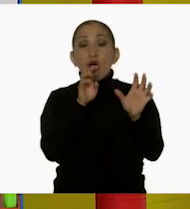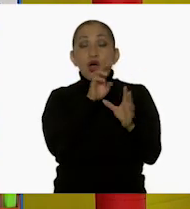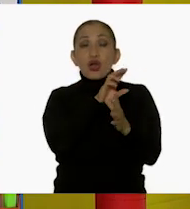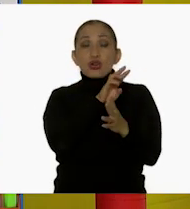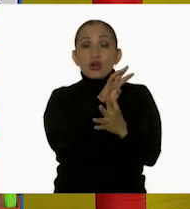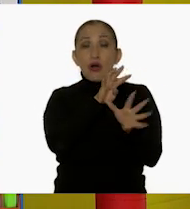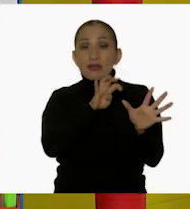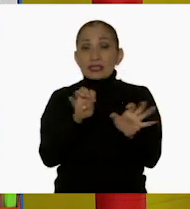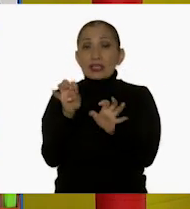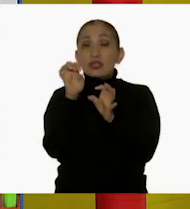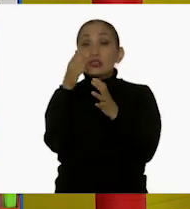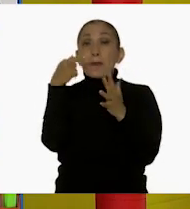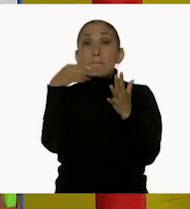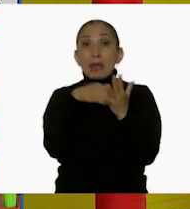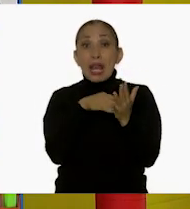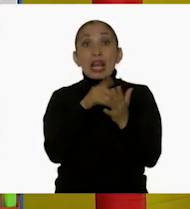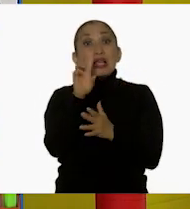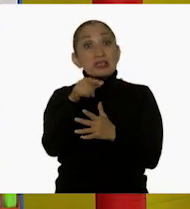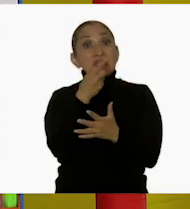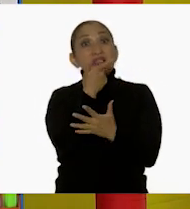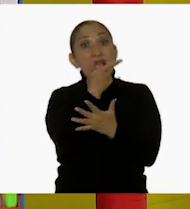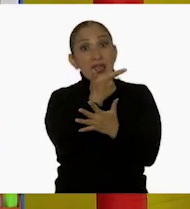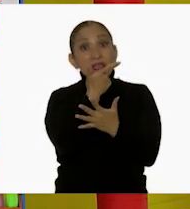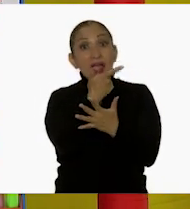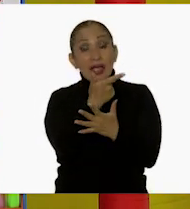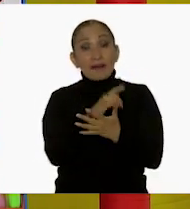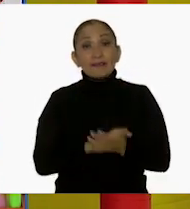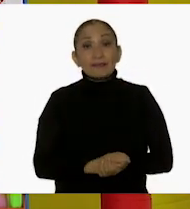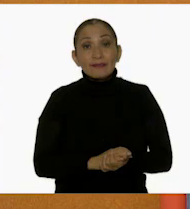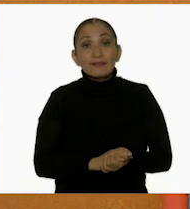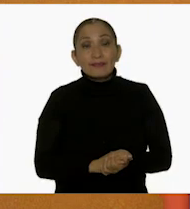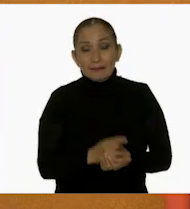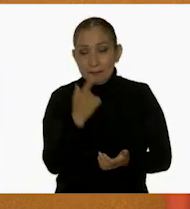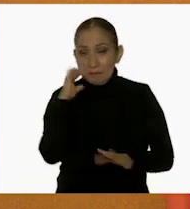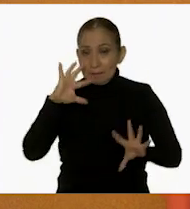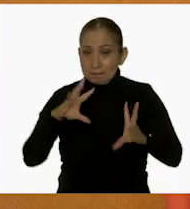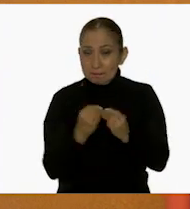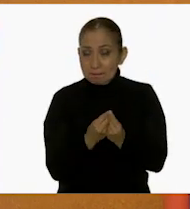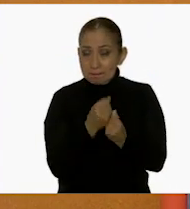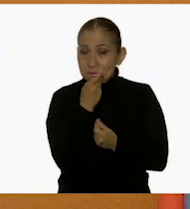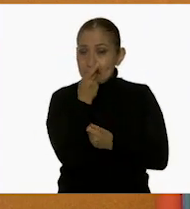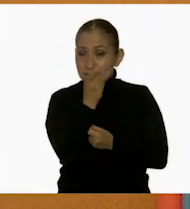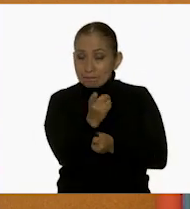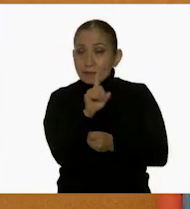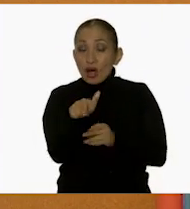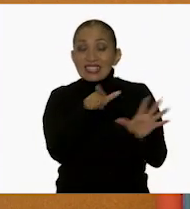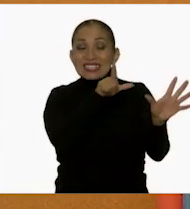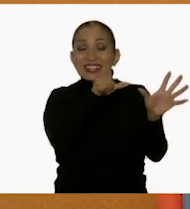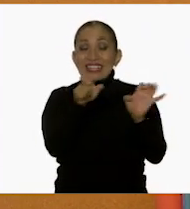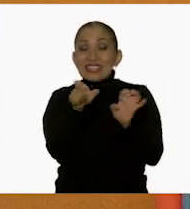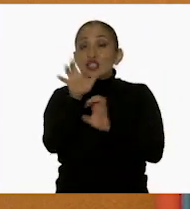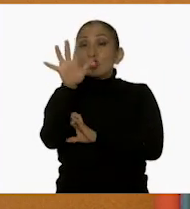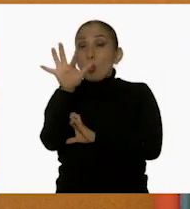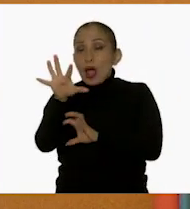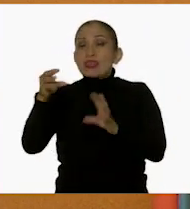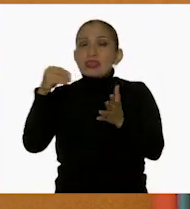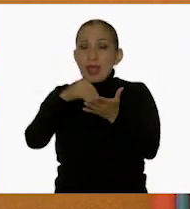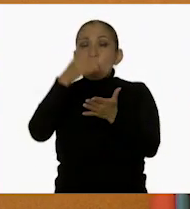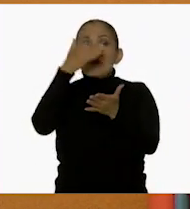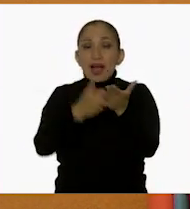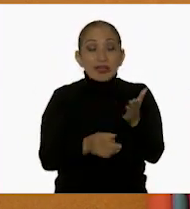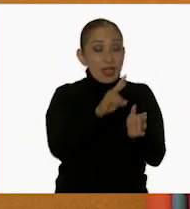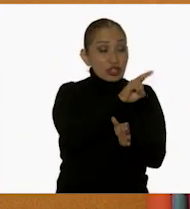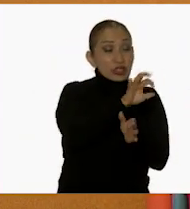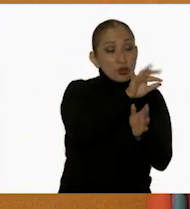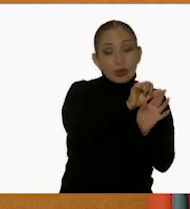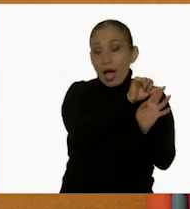y mil. Tienes razón, son 7. Entonces, en total podemos decir que son 750 lo que le falta a 250